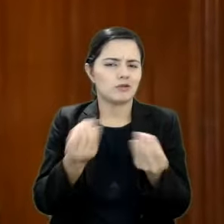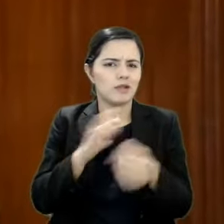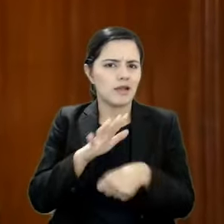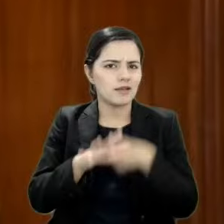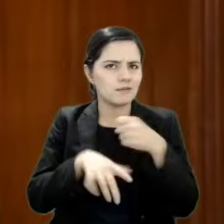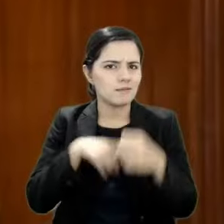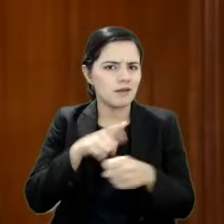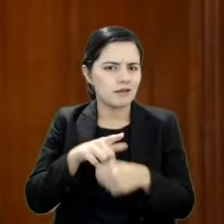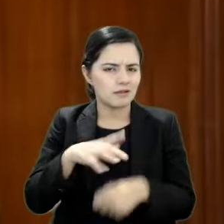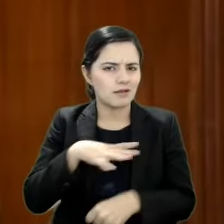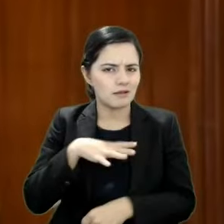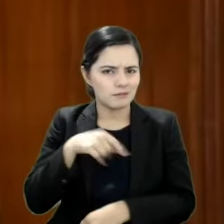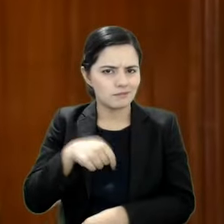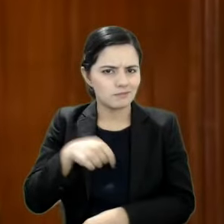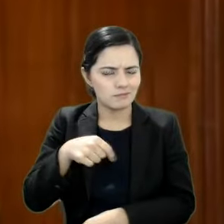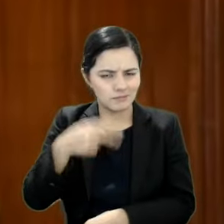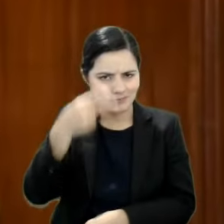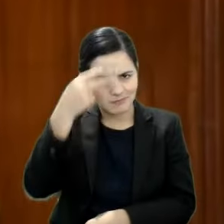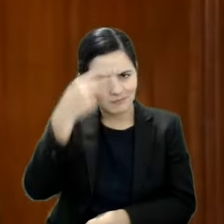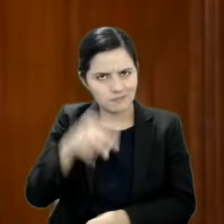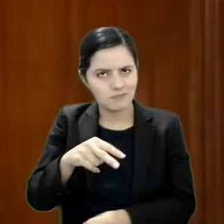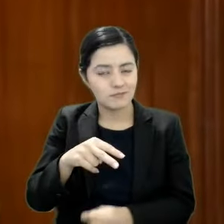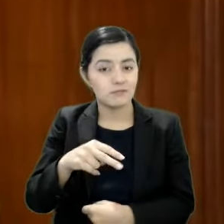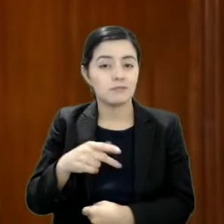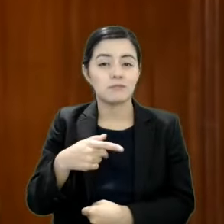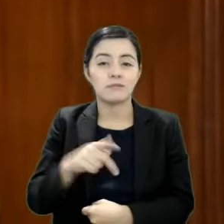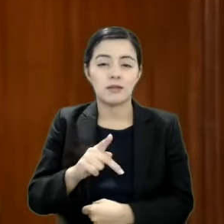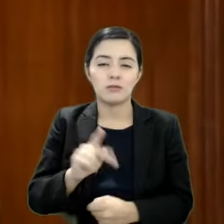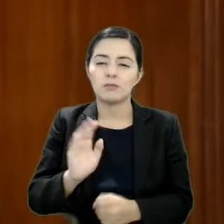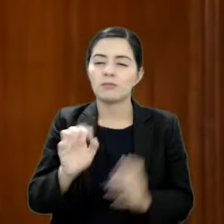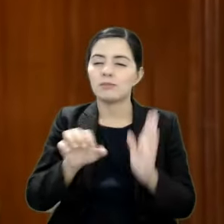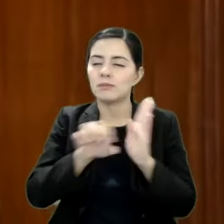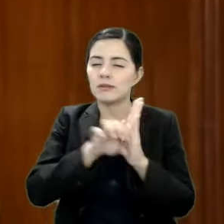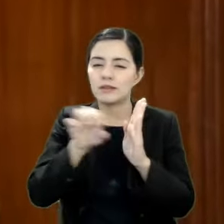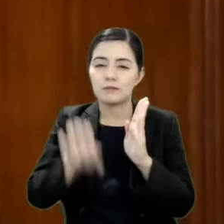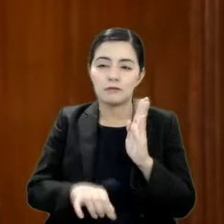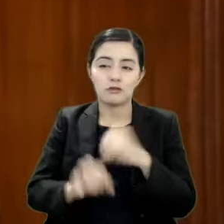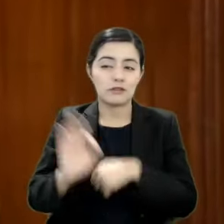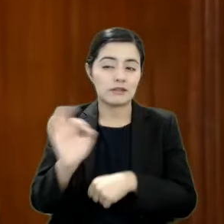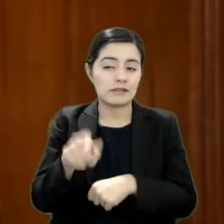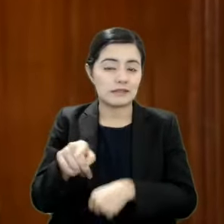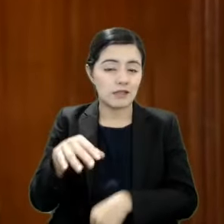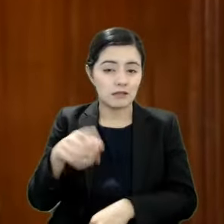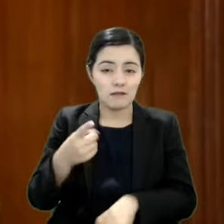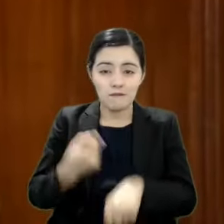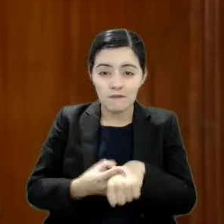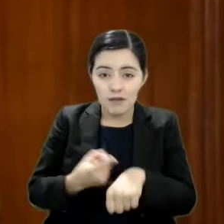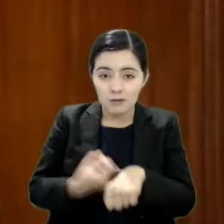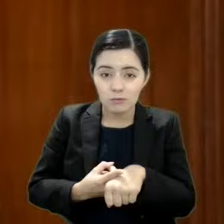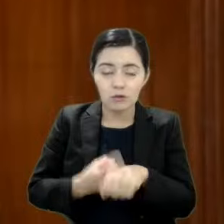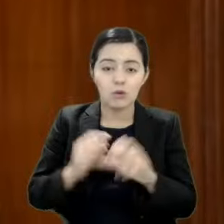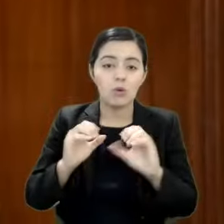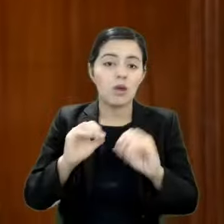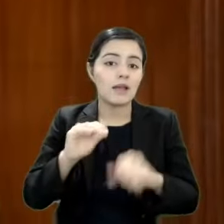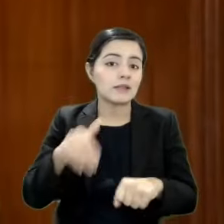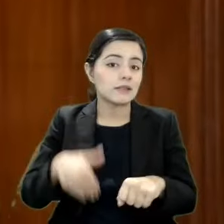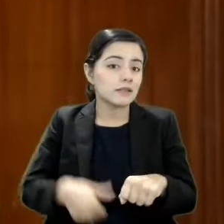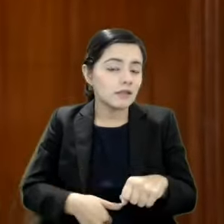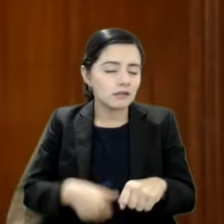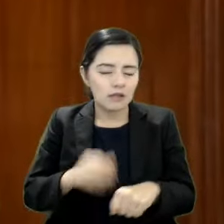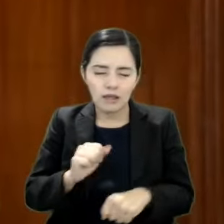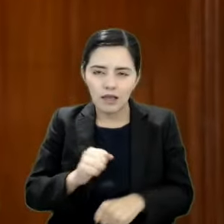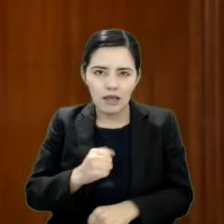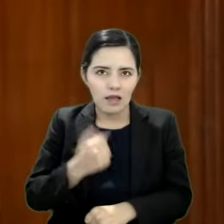estos animales, en caso de una emergencia médica, no cuentan con un respaldo